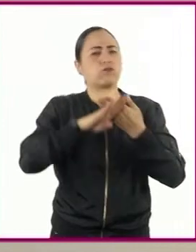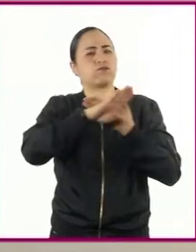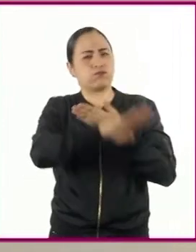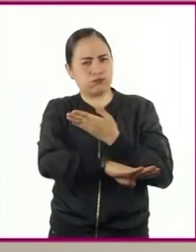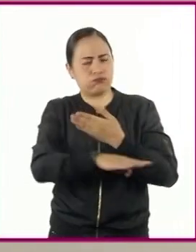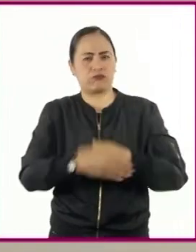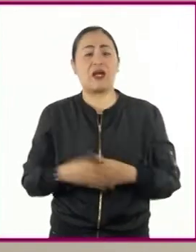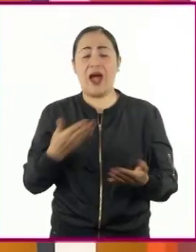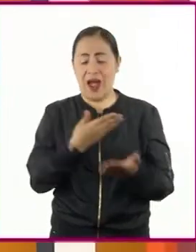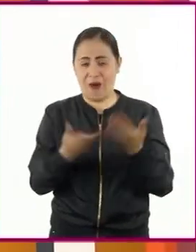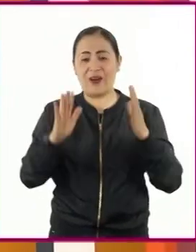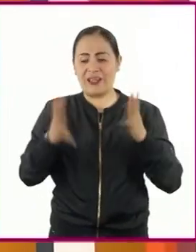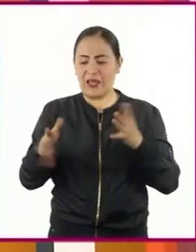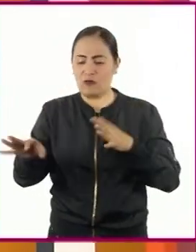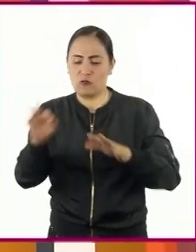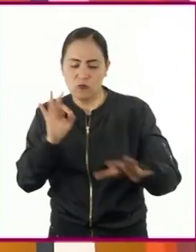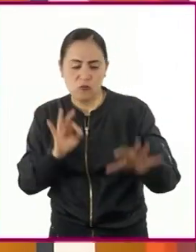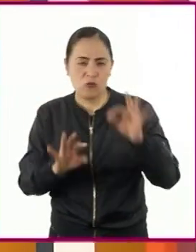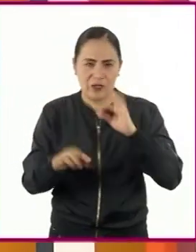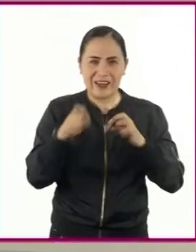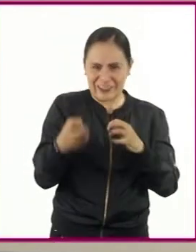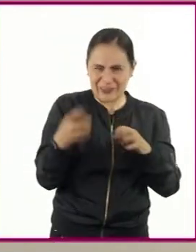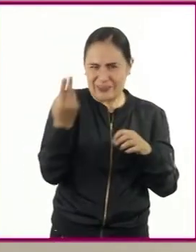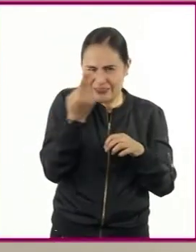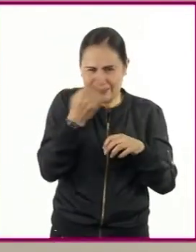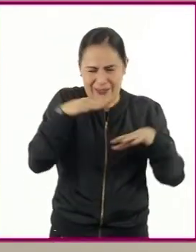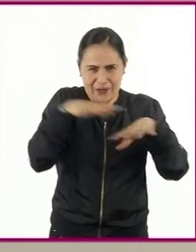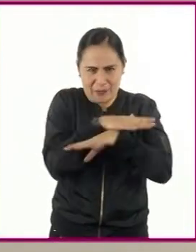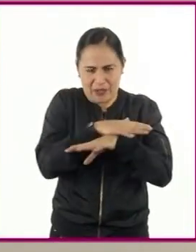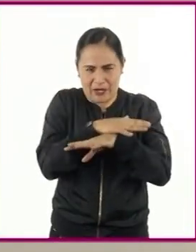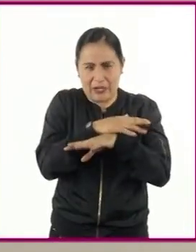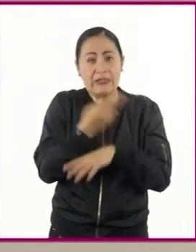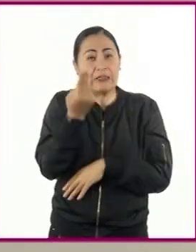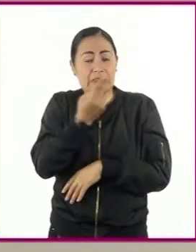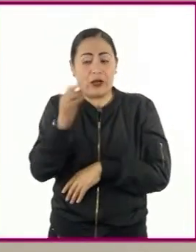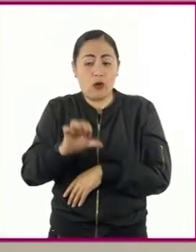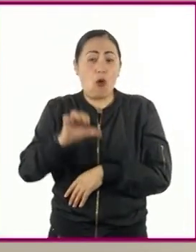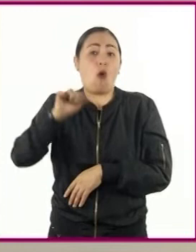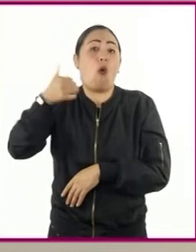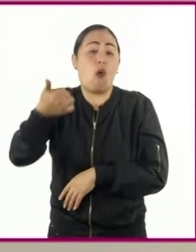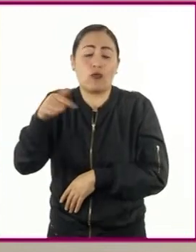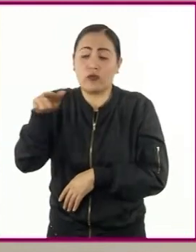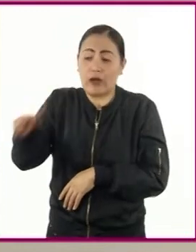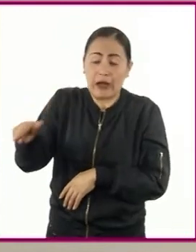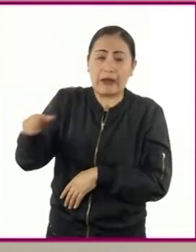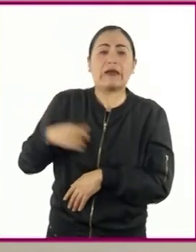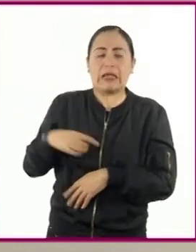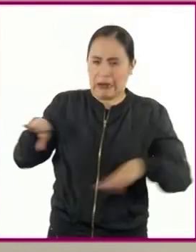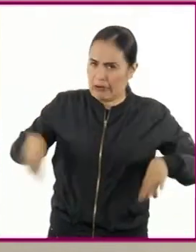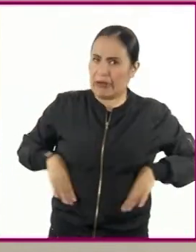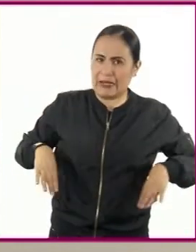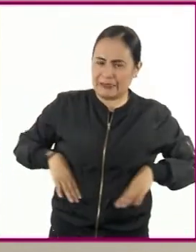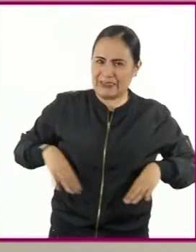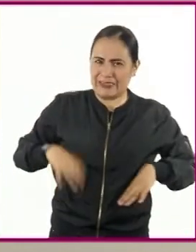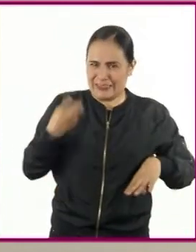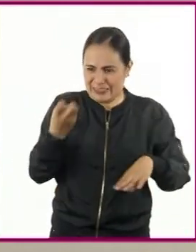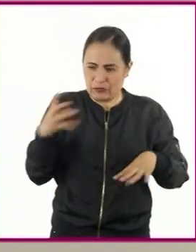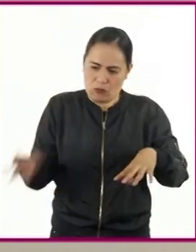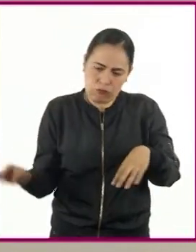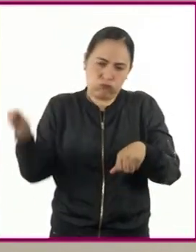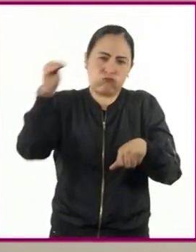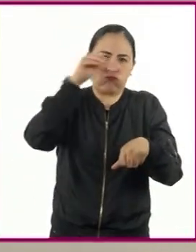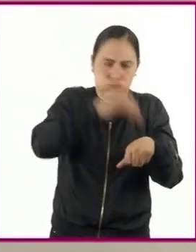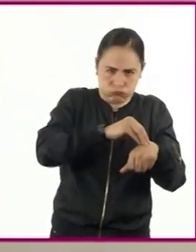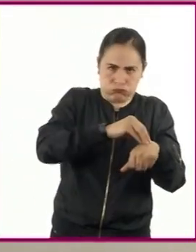que deseamos modificar, requerimos de otros organismos que presentan estas características que queremos transferir a